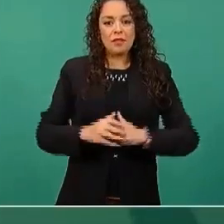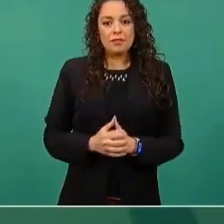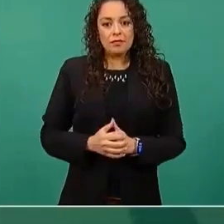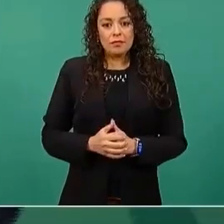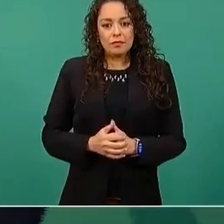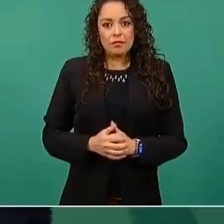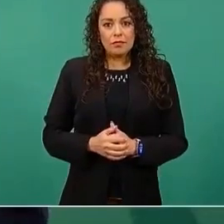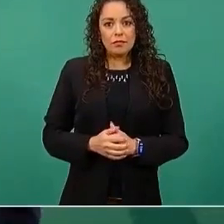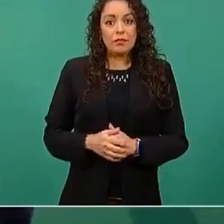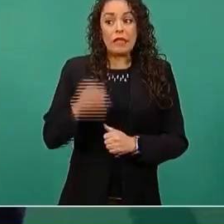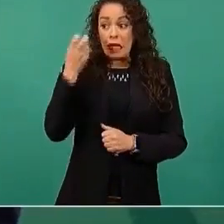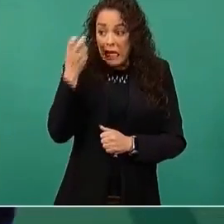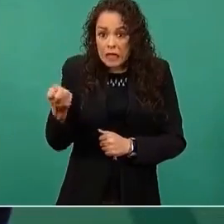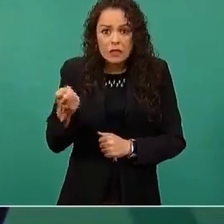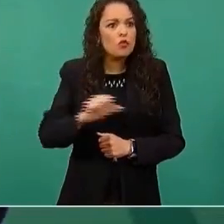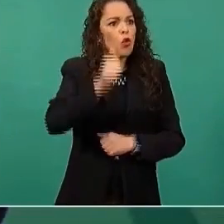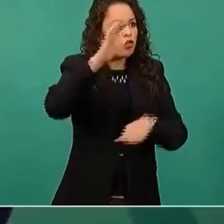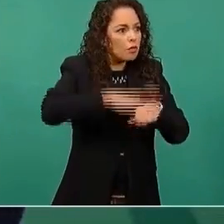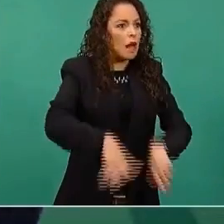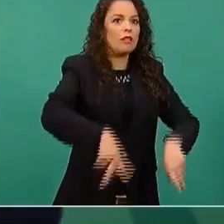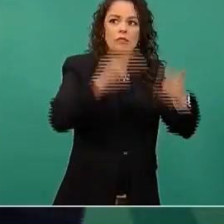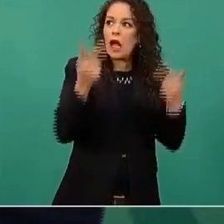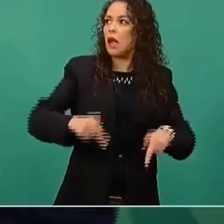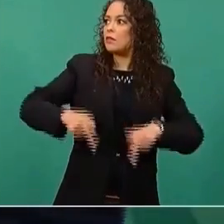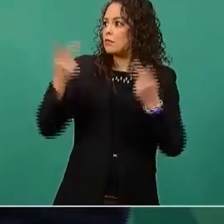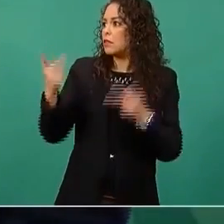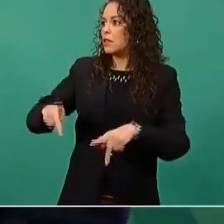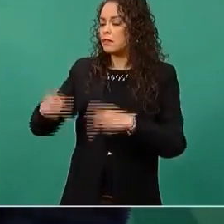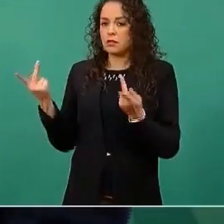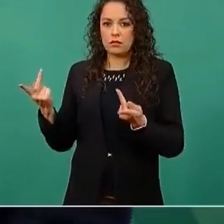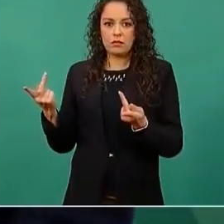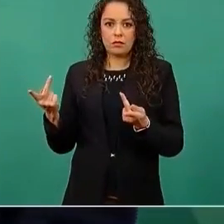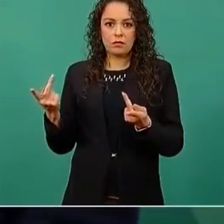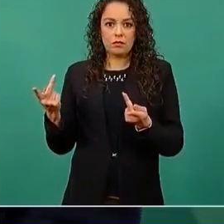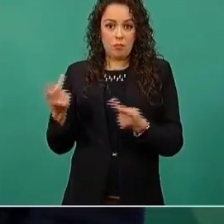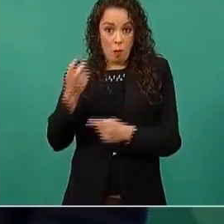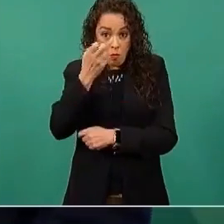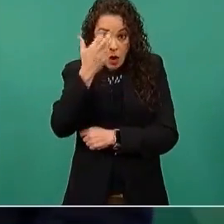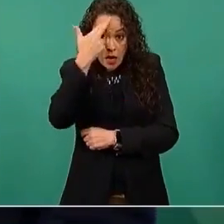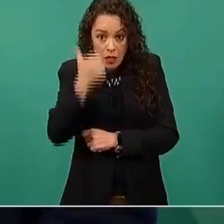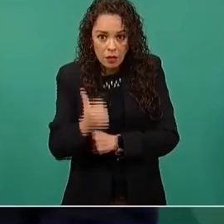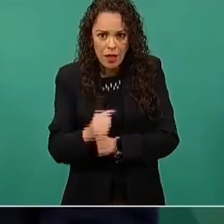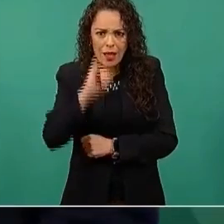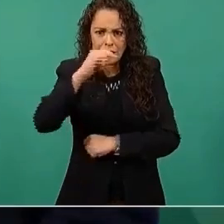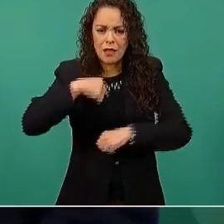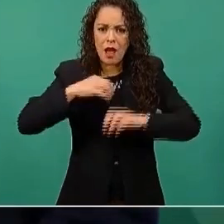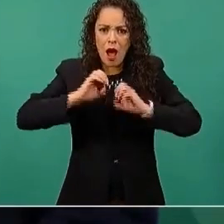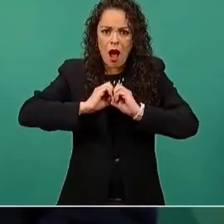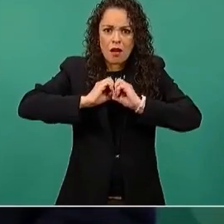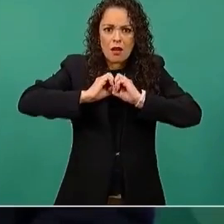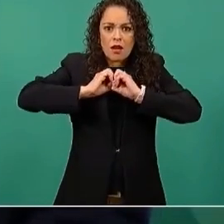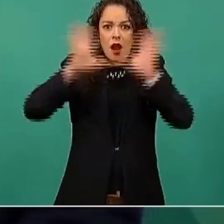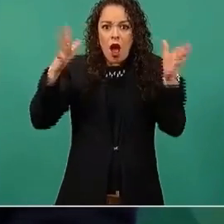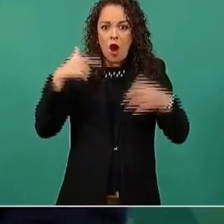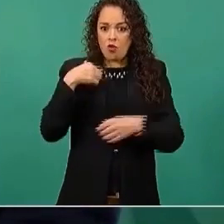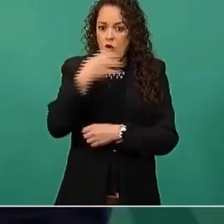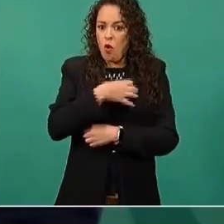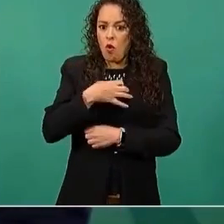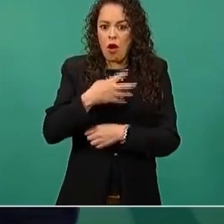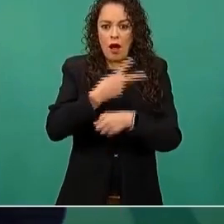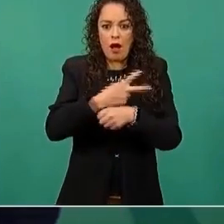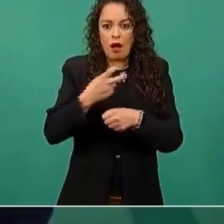¿Cómo no? Voy a celebrar que